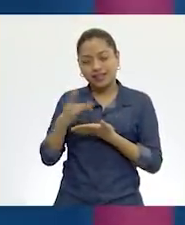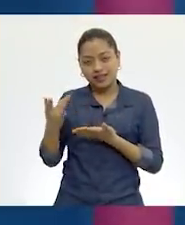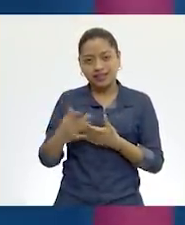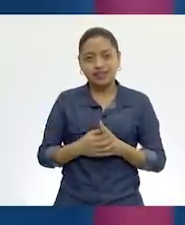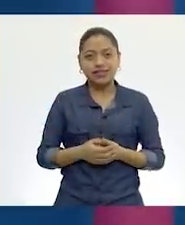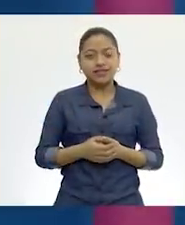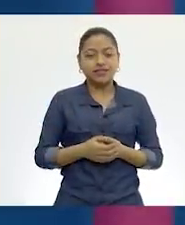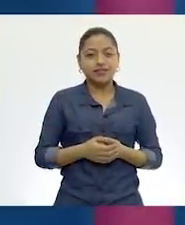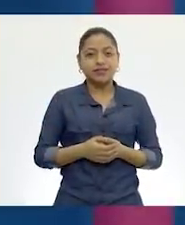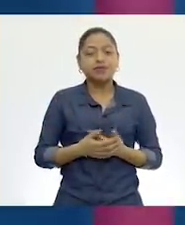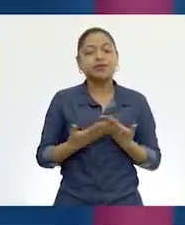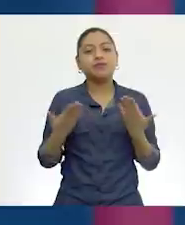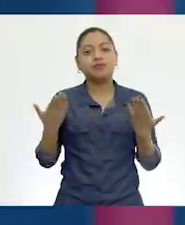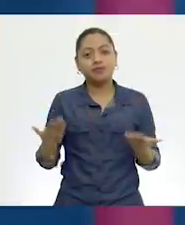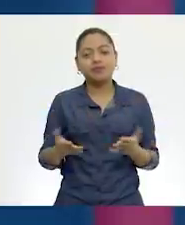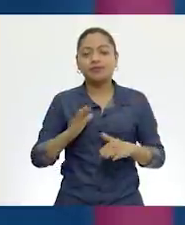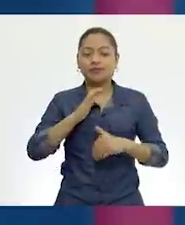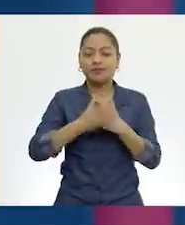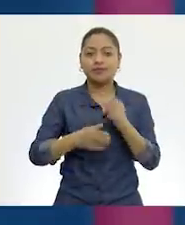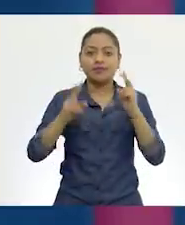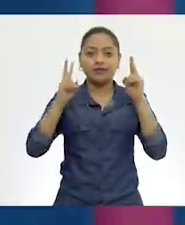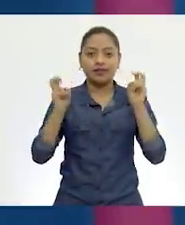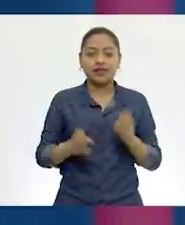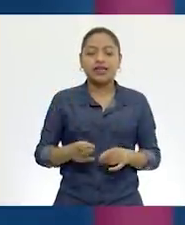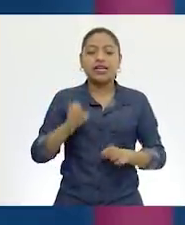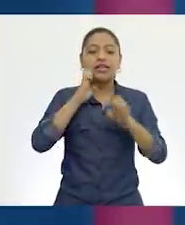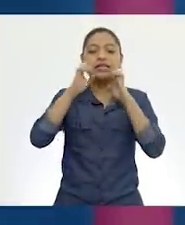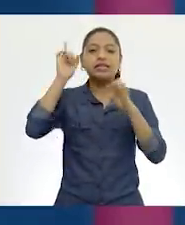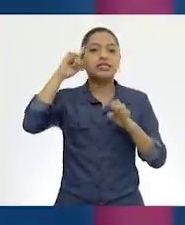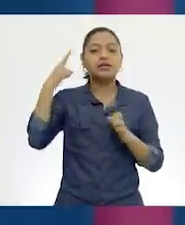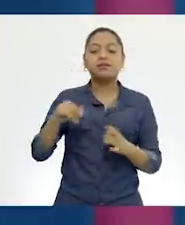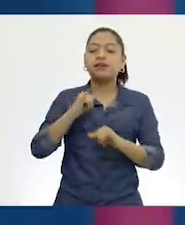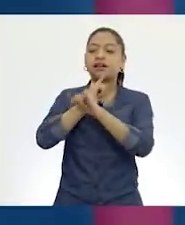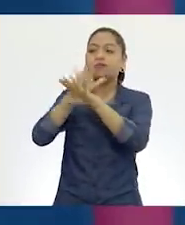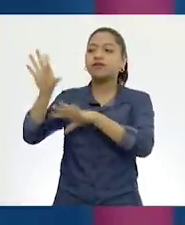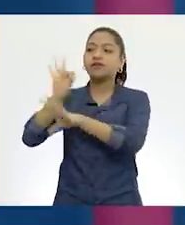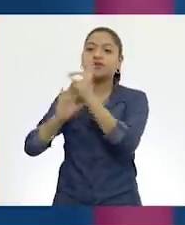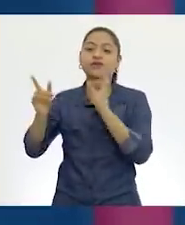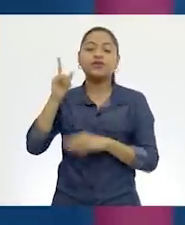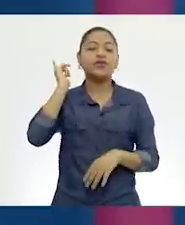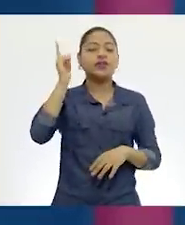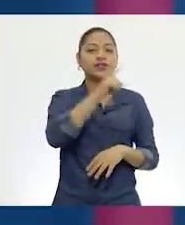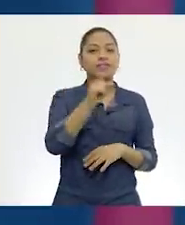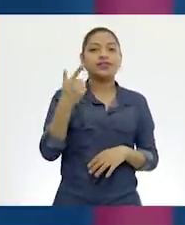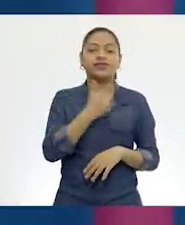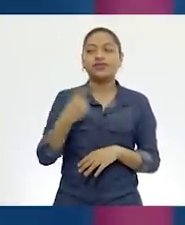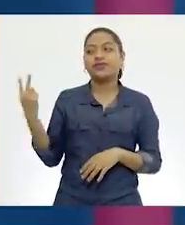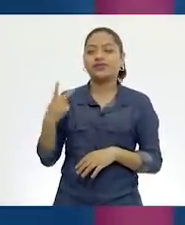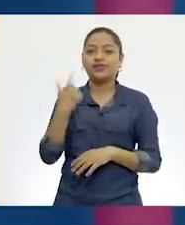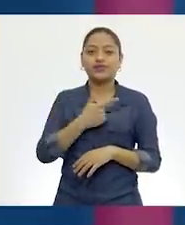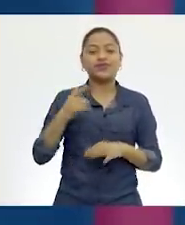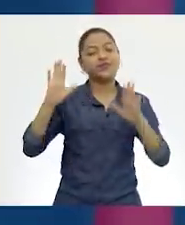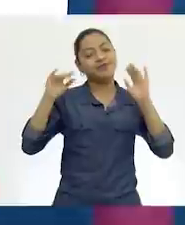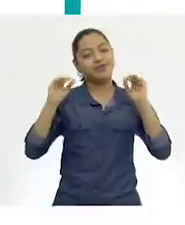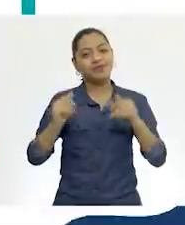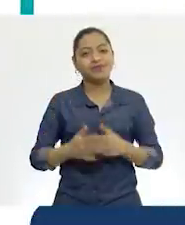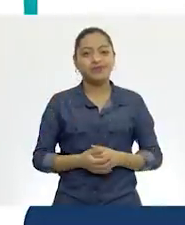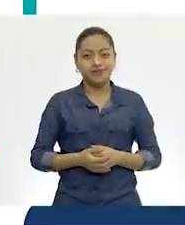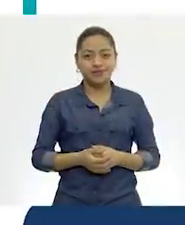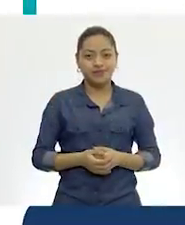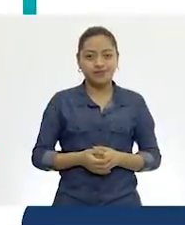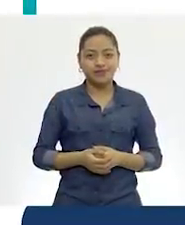Hemos terminado con la entrevista como fuente de información y espero que lo hayan disfrutado tanto como la Maestra Gaby y yo. Hasta la próxima.